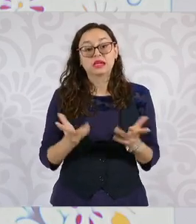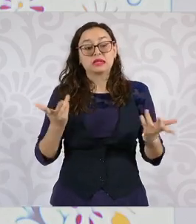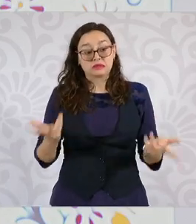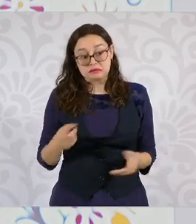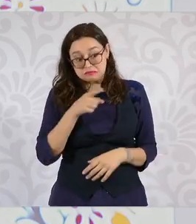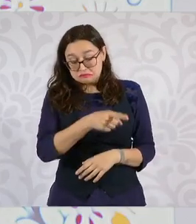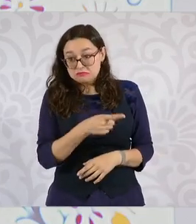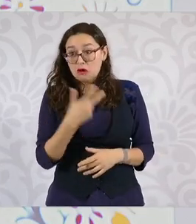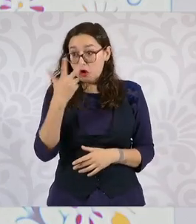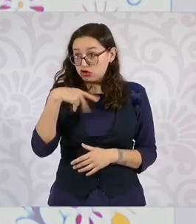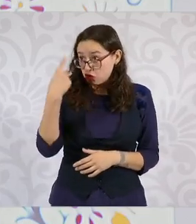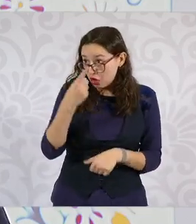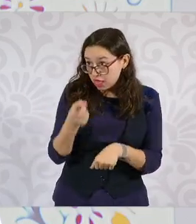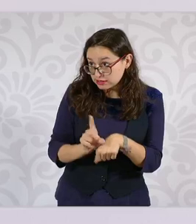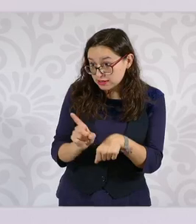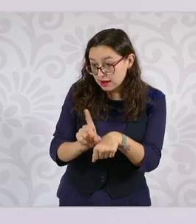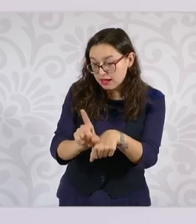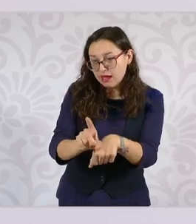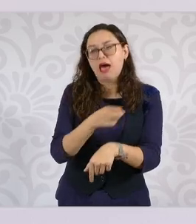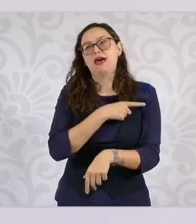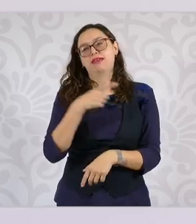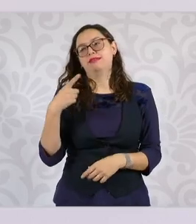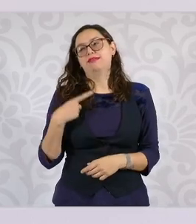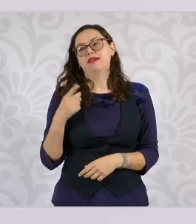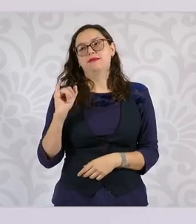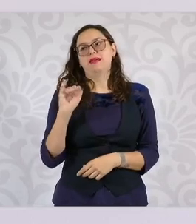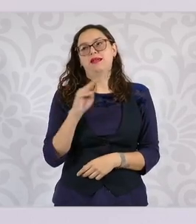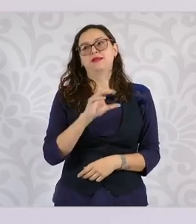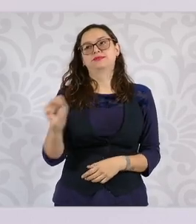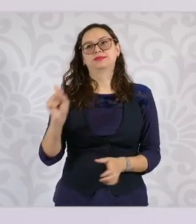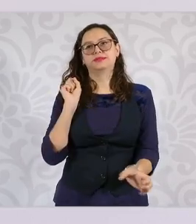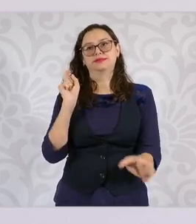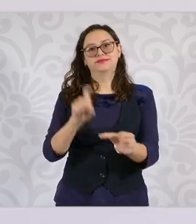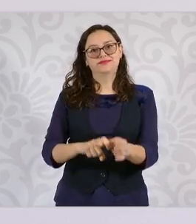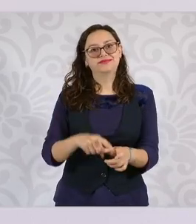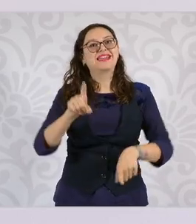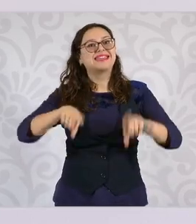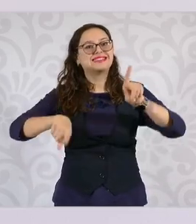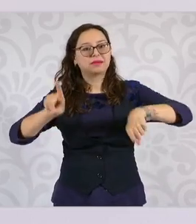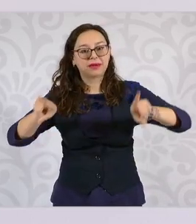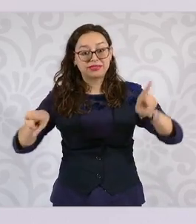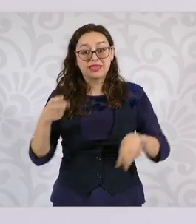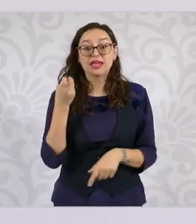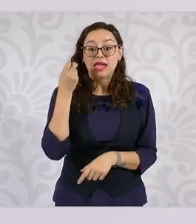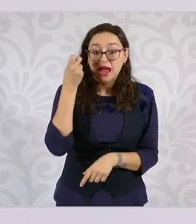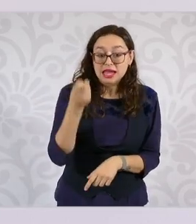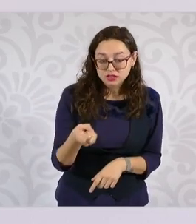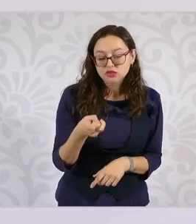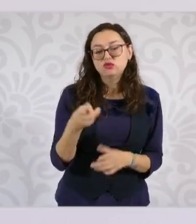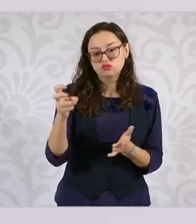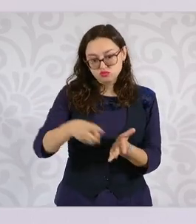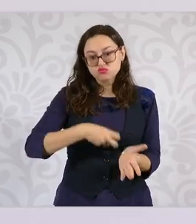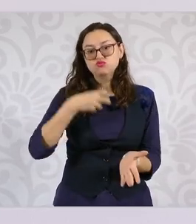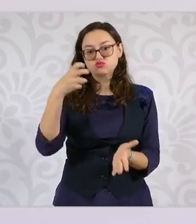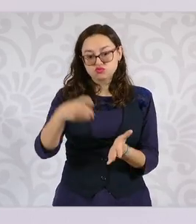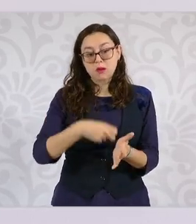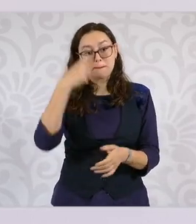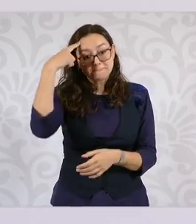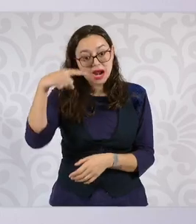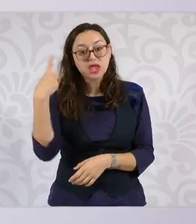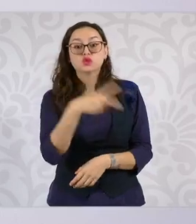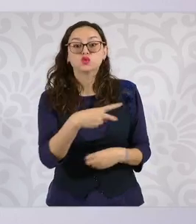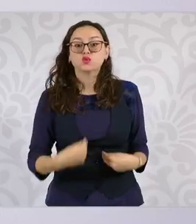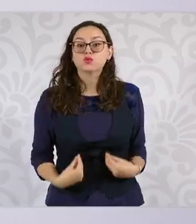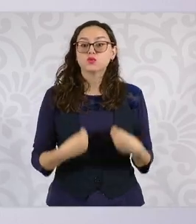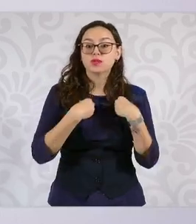Entonces, estamos mejorando las condiciones de vida de las y los trabajadores repartidores en México. Entonces, es algo